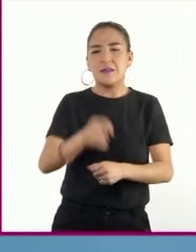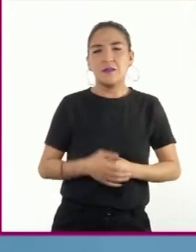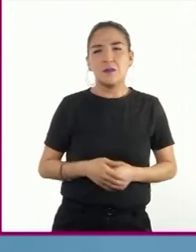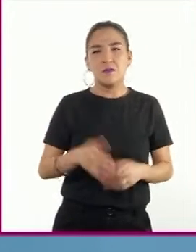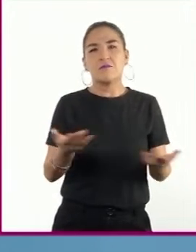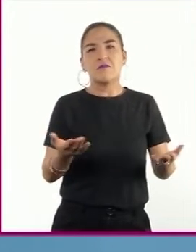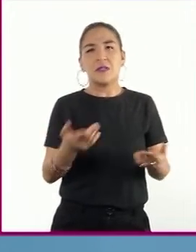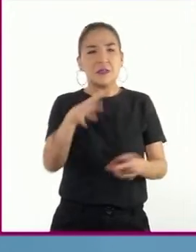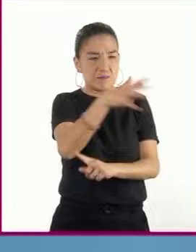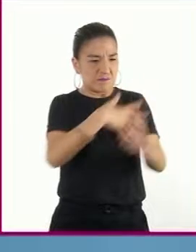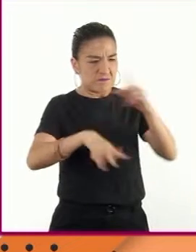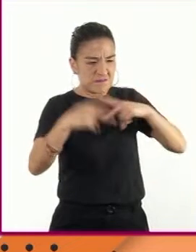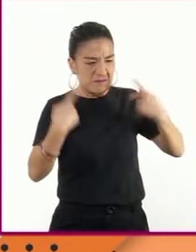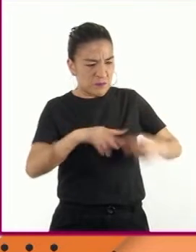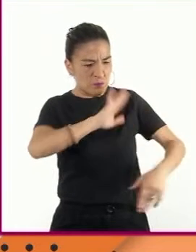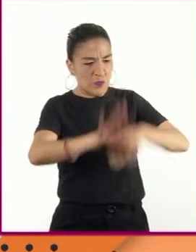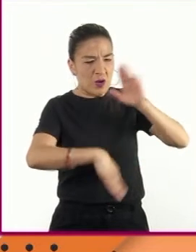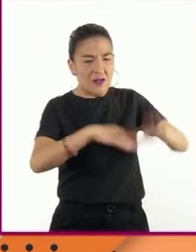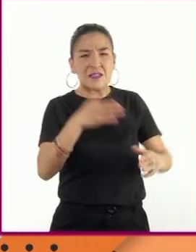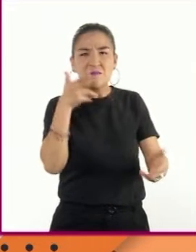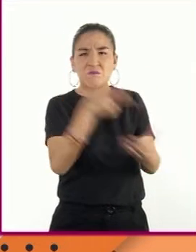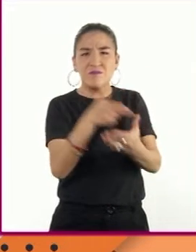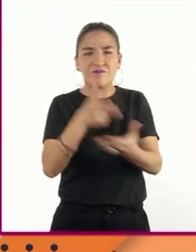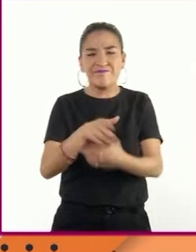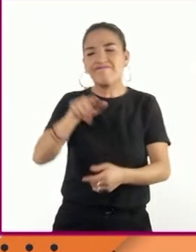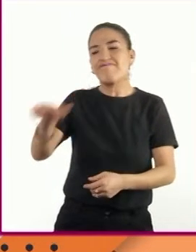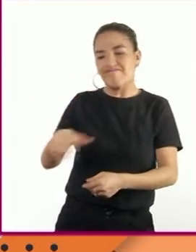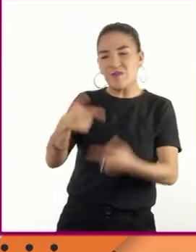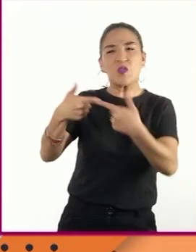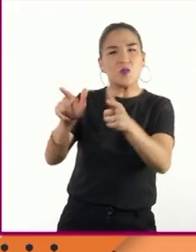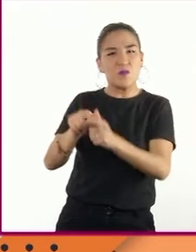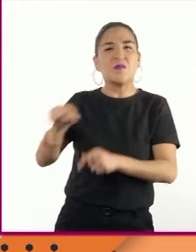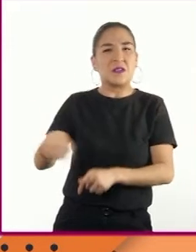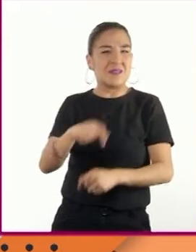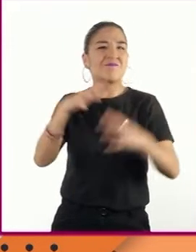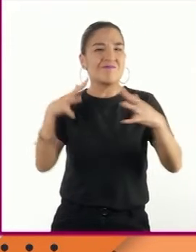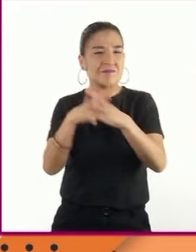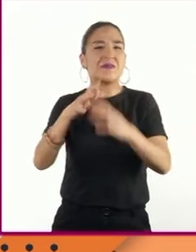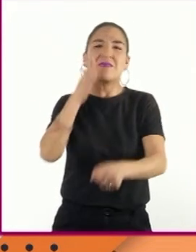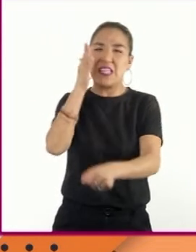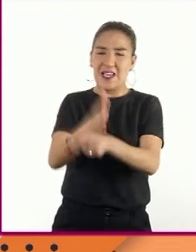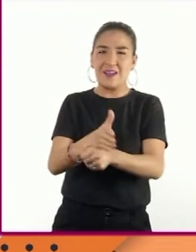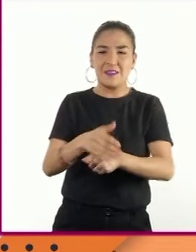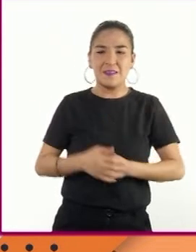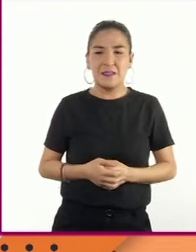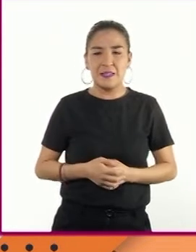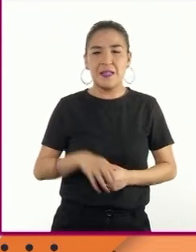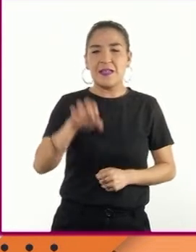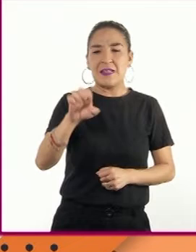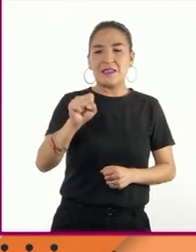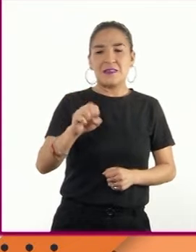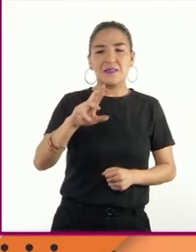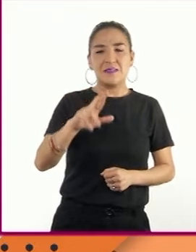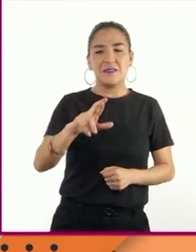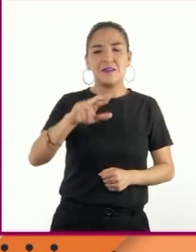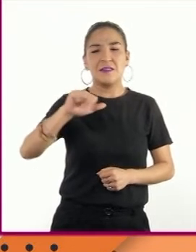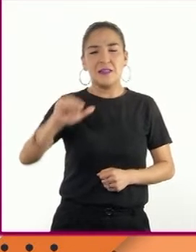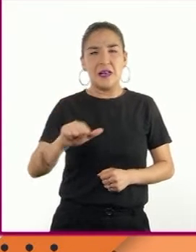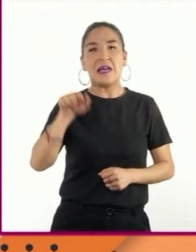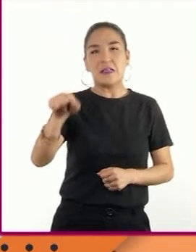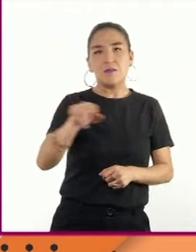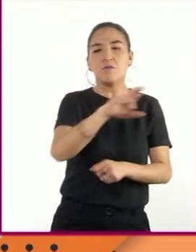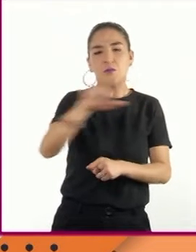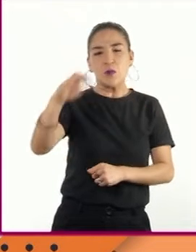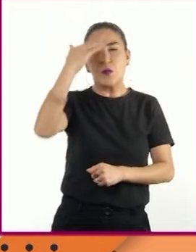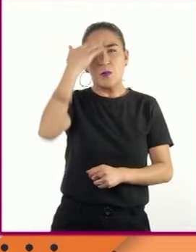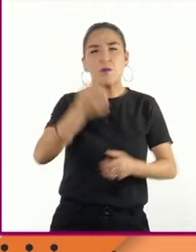crímenes contra la humanidad. Existieron otros casos, por ejemplo, Ezra Pound fue un reconocido poeta